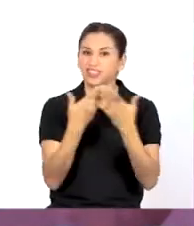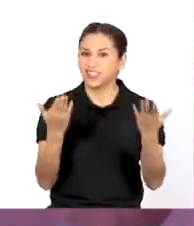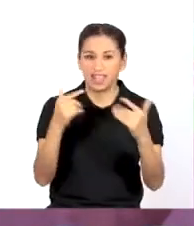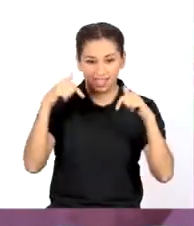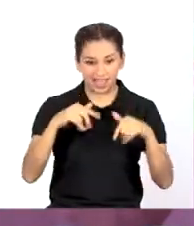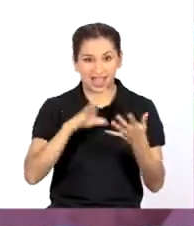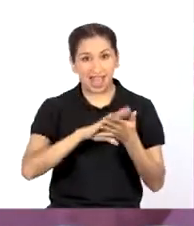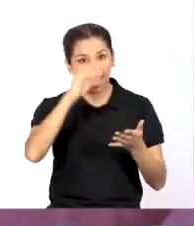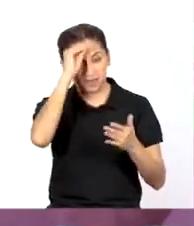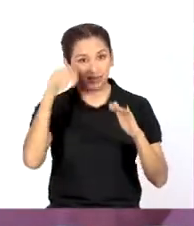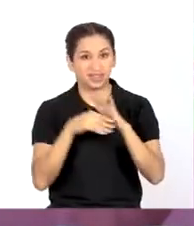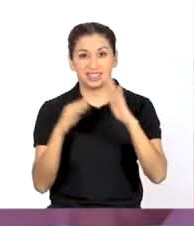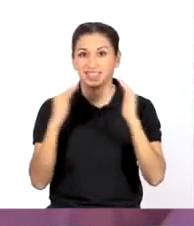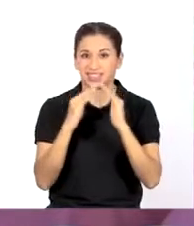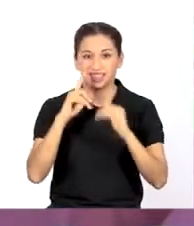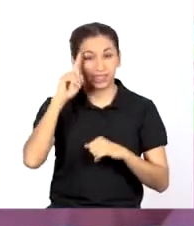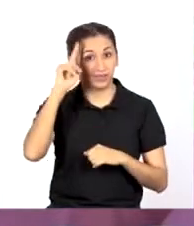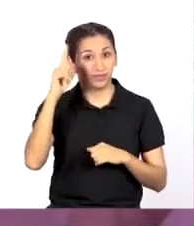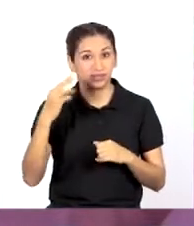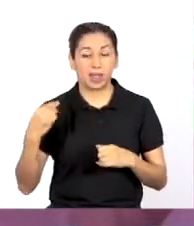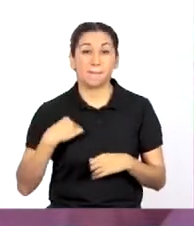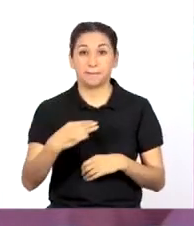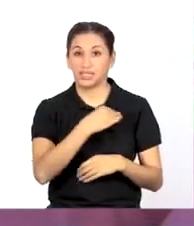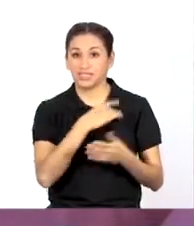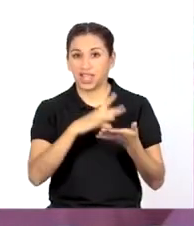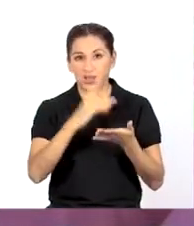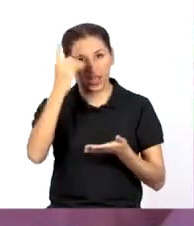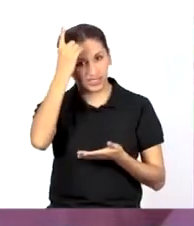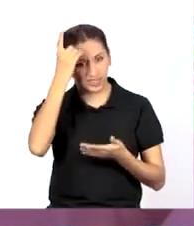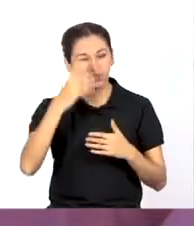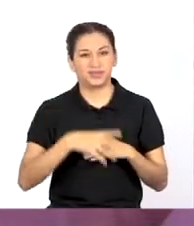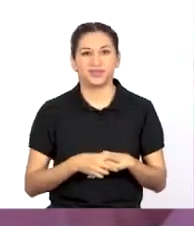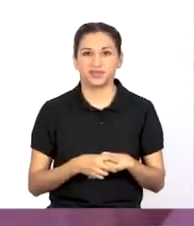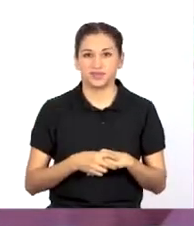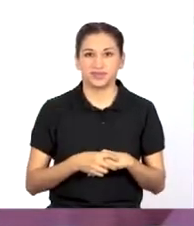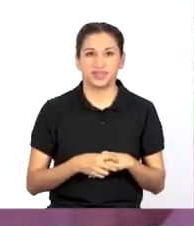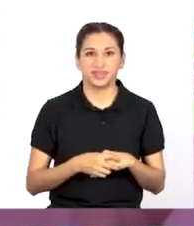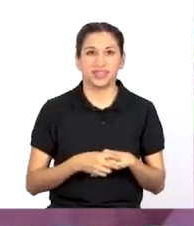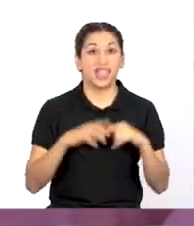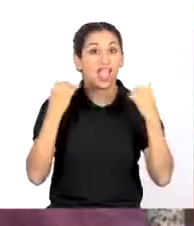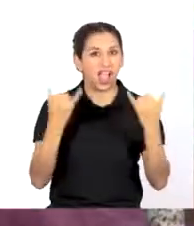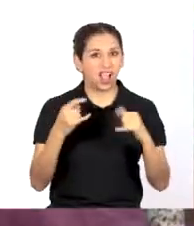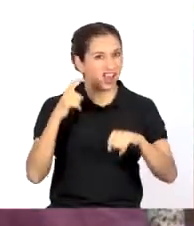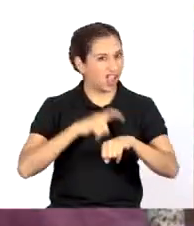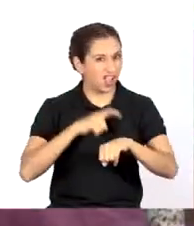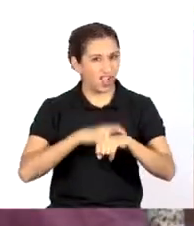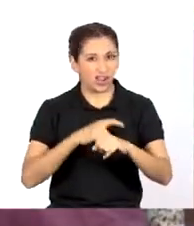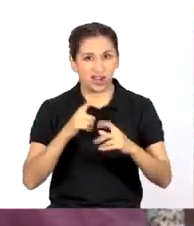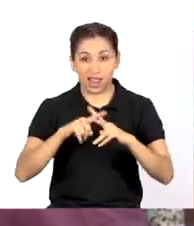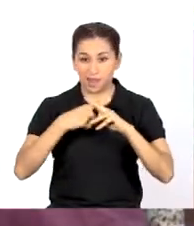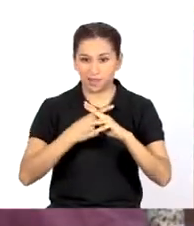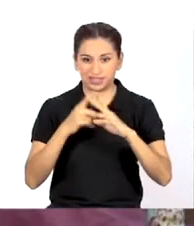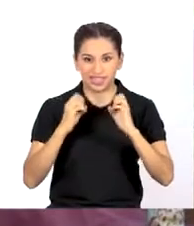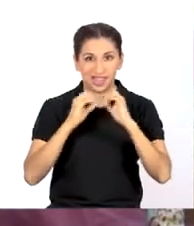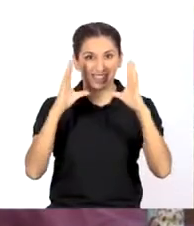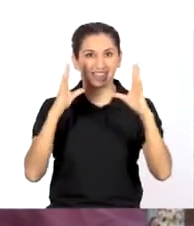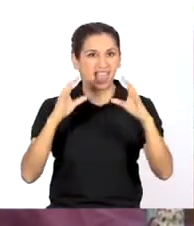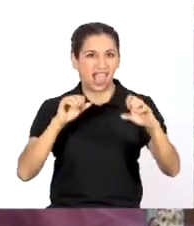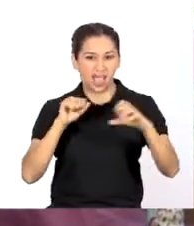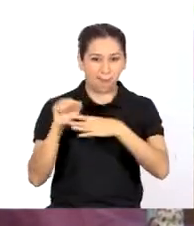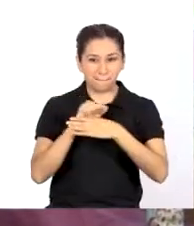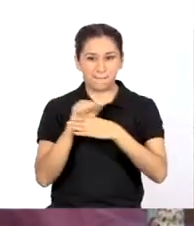bienvenidos a Aprendo en Casa, una iniciativa del Ministerio de Educación. Es hora de comenzar el día